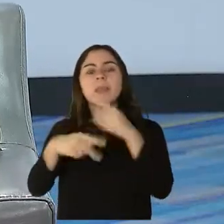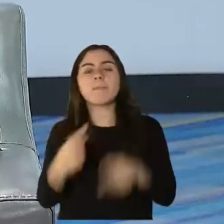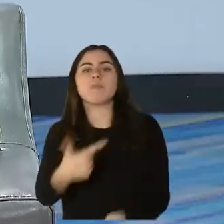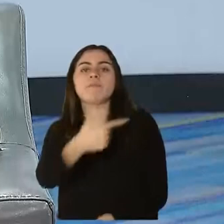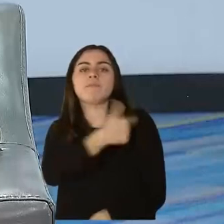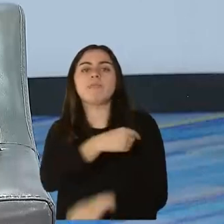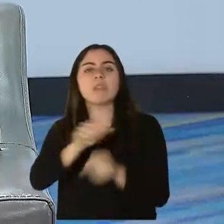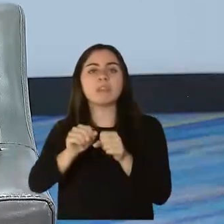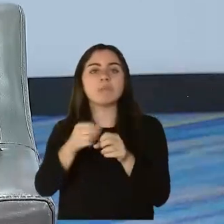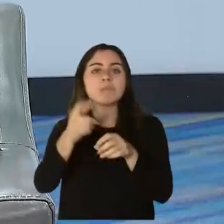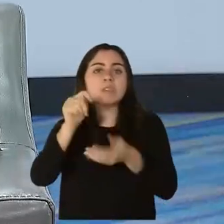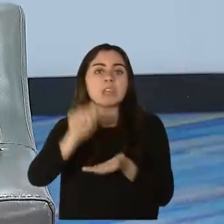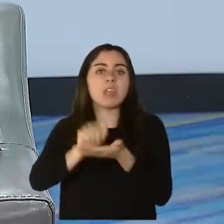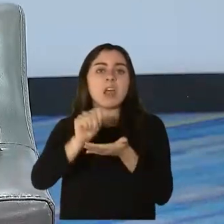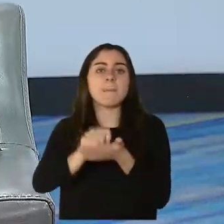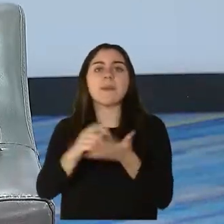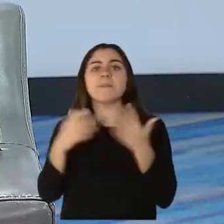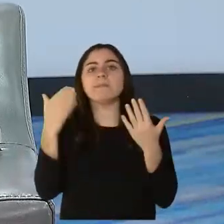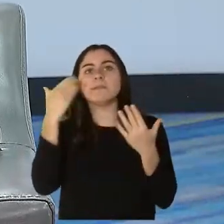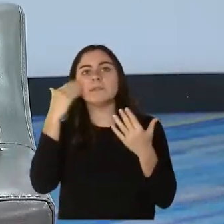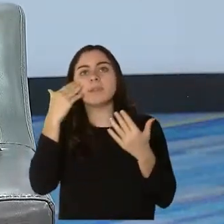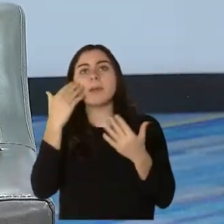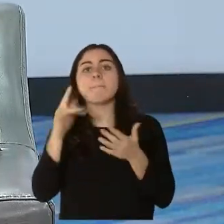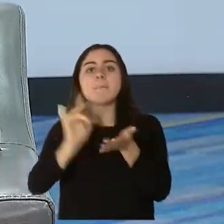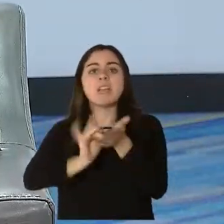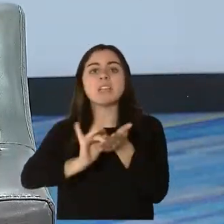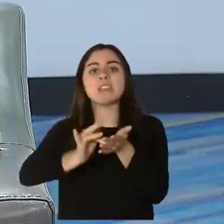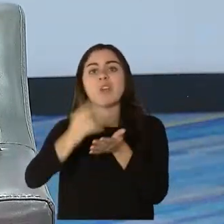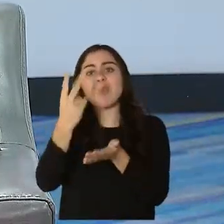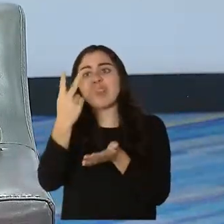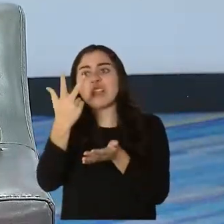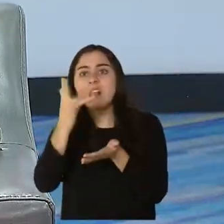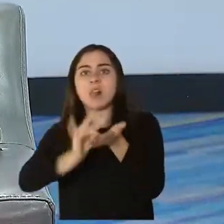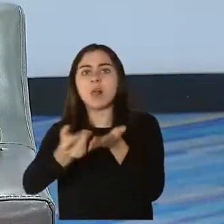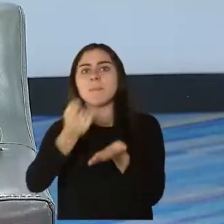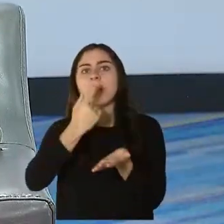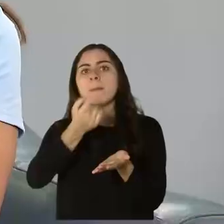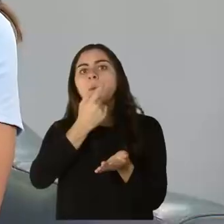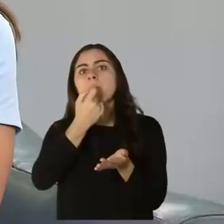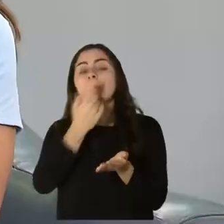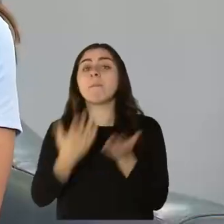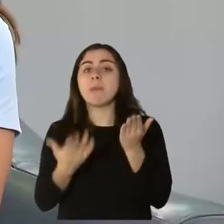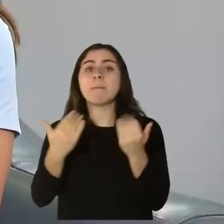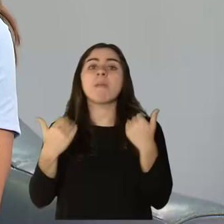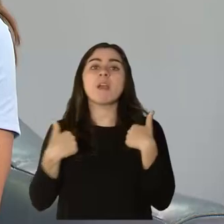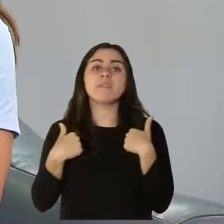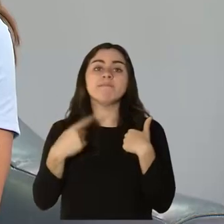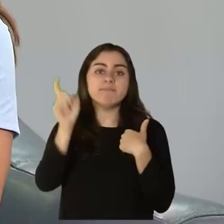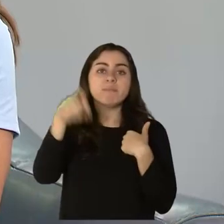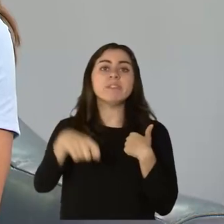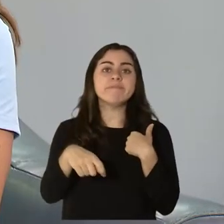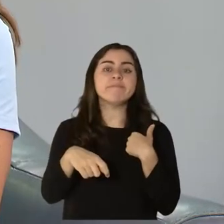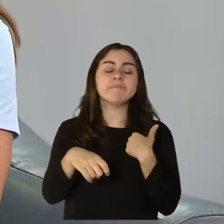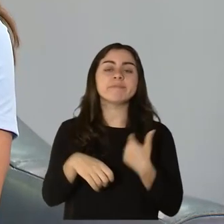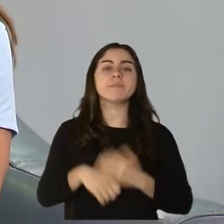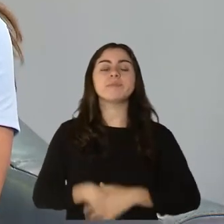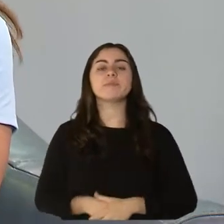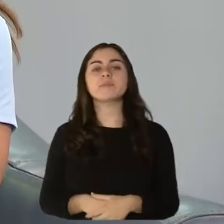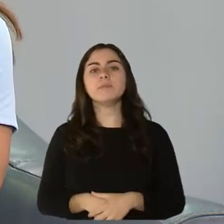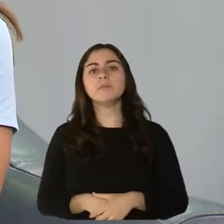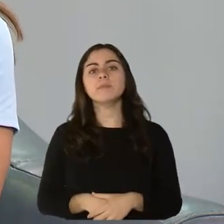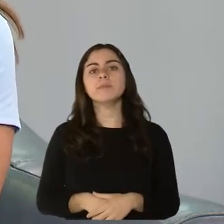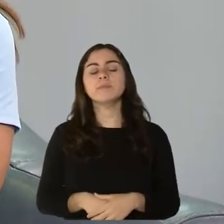acabamos haciendo tratamiento combinado de dos o tres medicamentos, así que esta no va a ser la excepción. ¿Qué retos tenemos todavía entonces para la